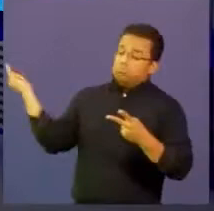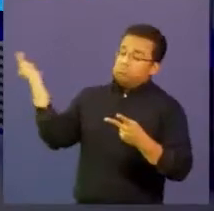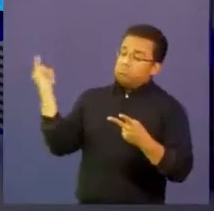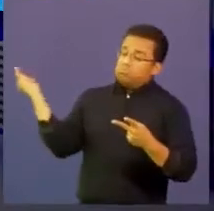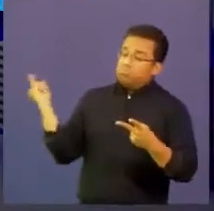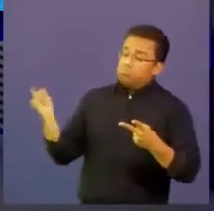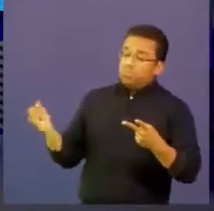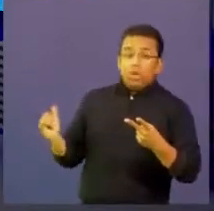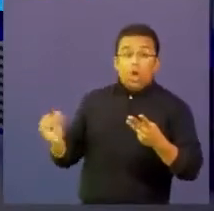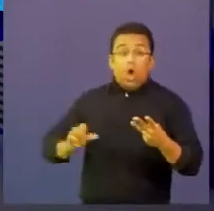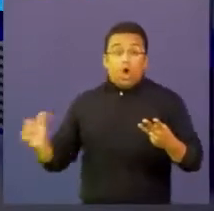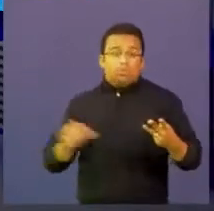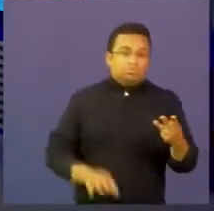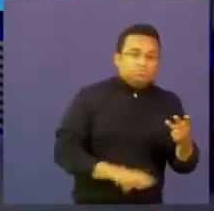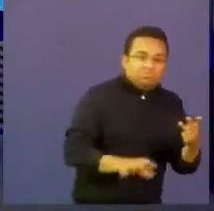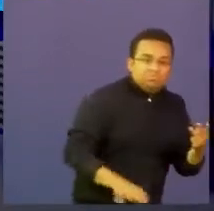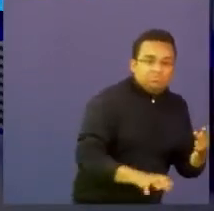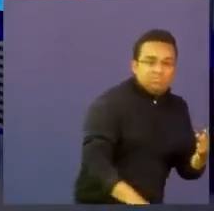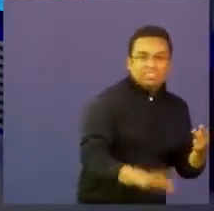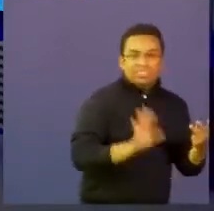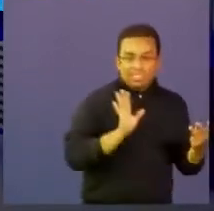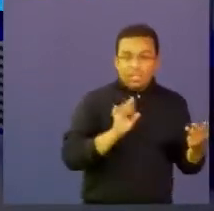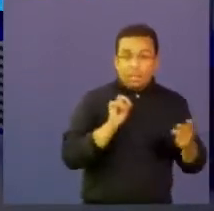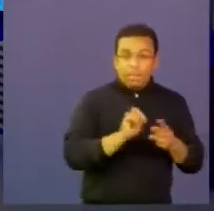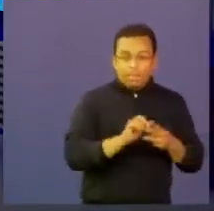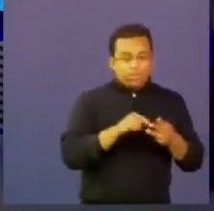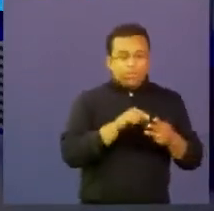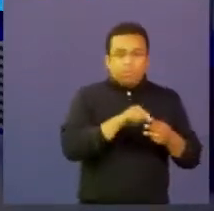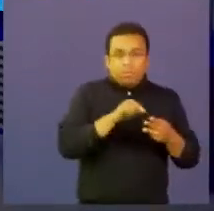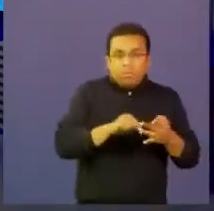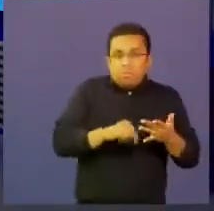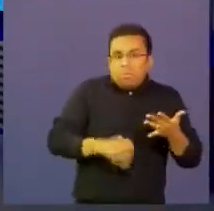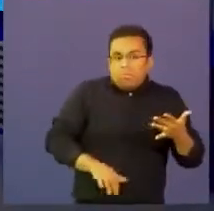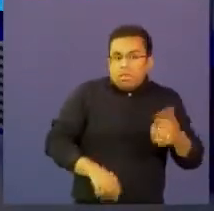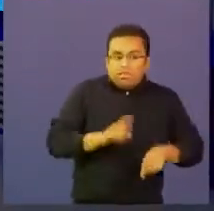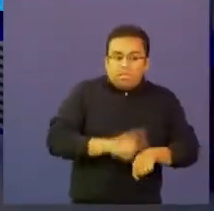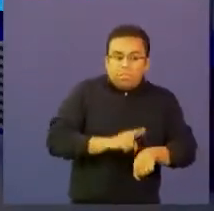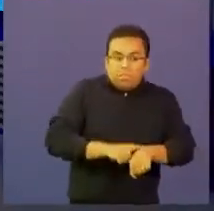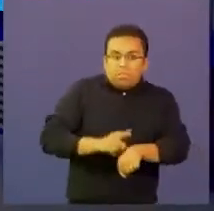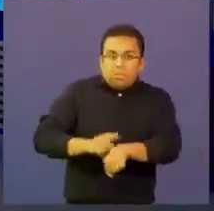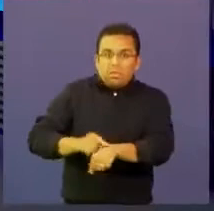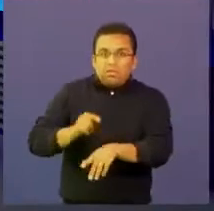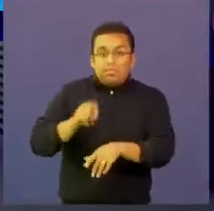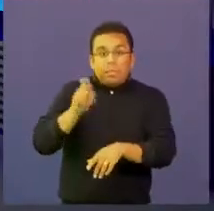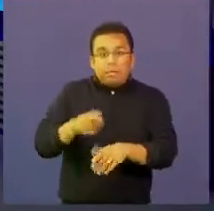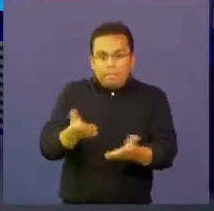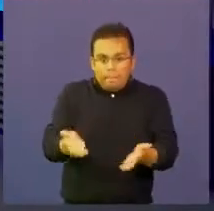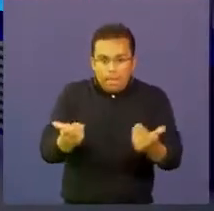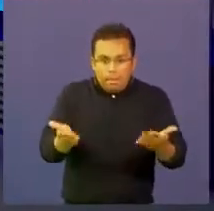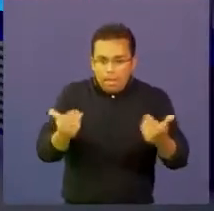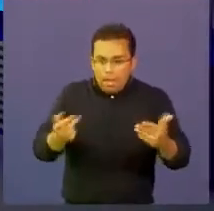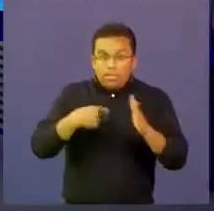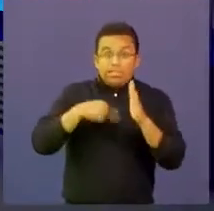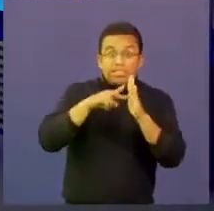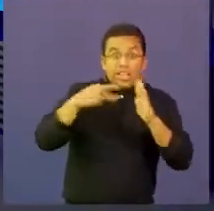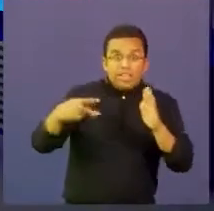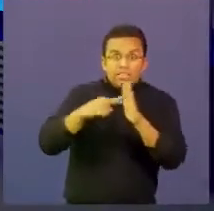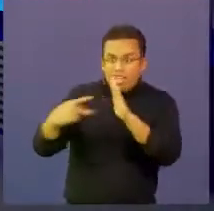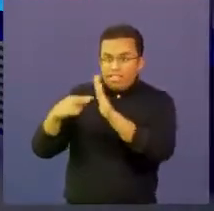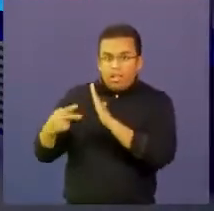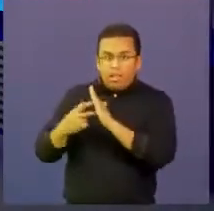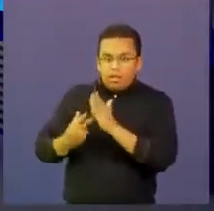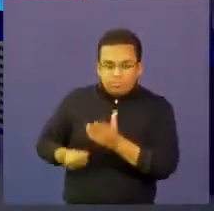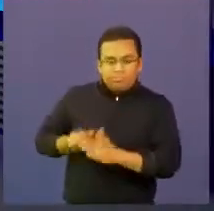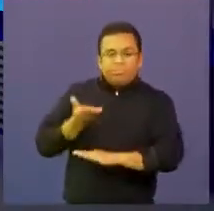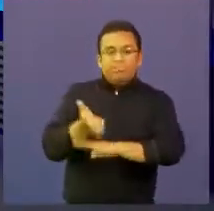haciendo otra actividad, pero que debemos empezar a involucrar la tecnología como una herramienta. Me